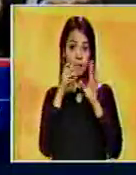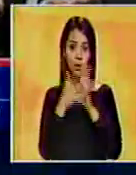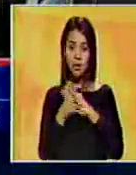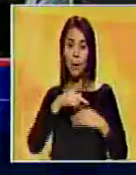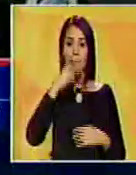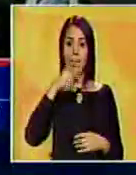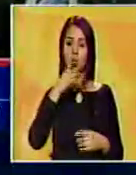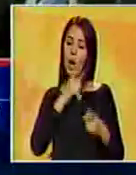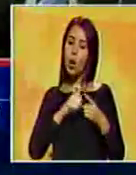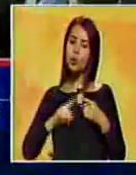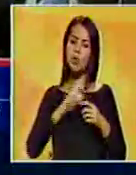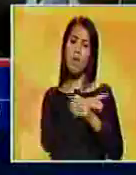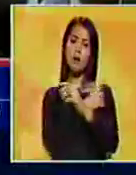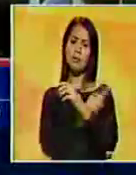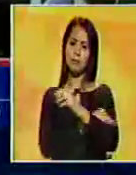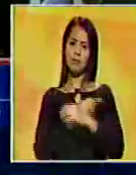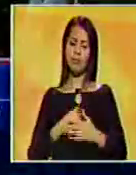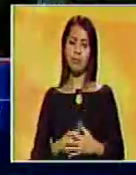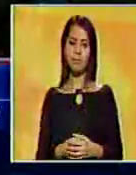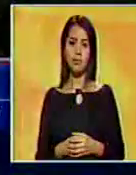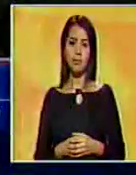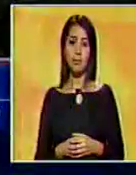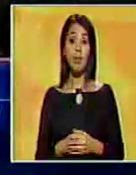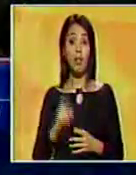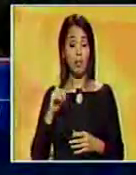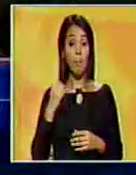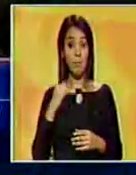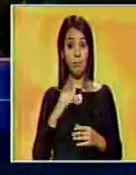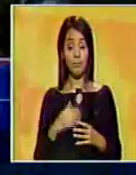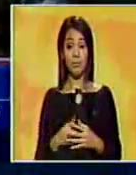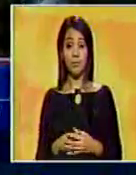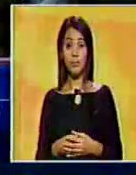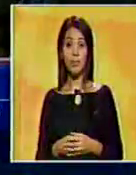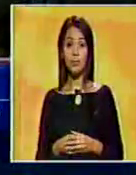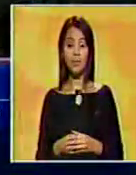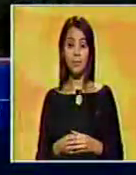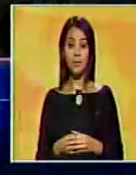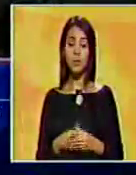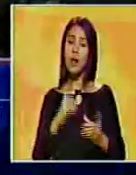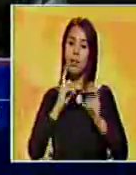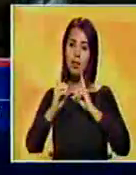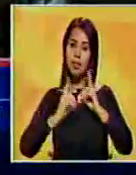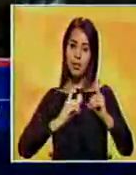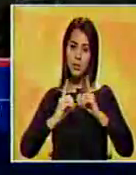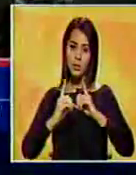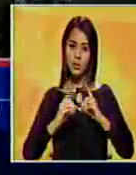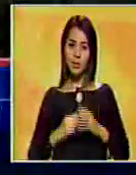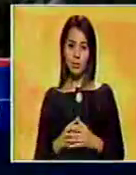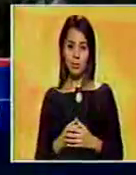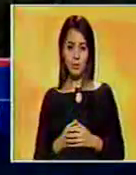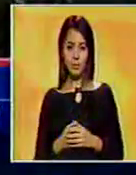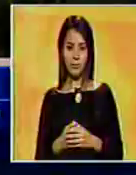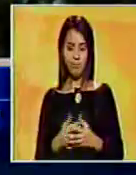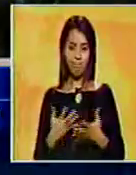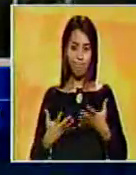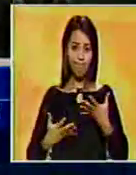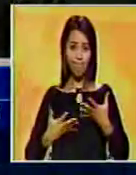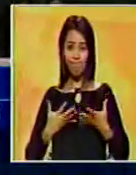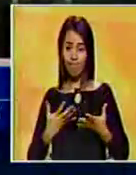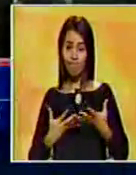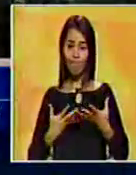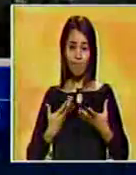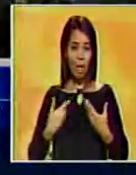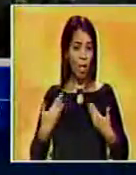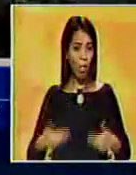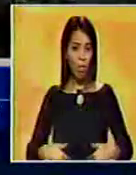otra fuerza que también existe, por lo tanto creo que el diálogo a ese que tanto y tanto